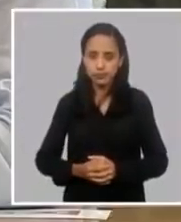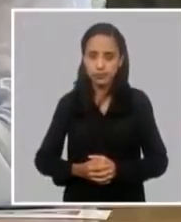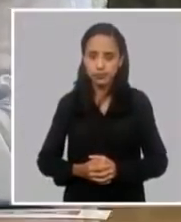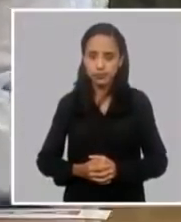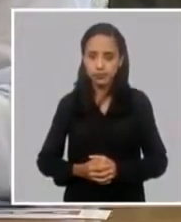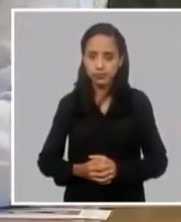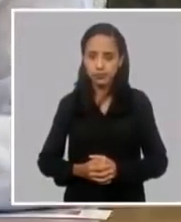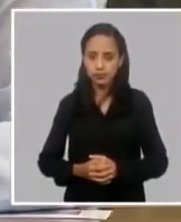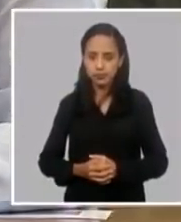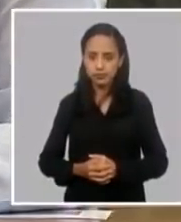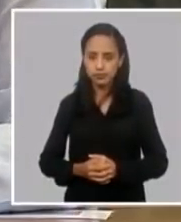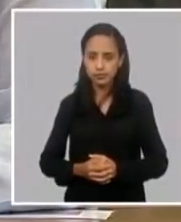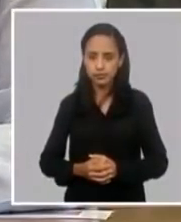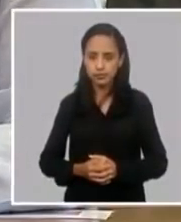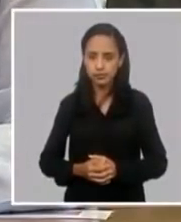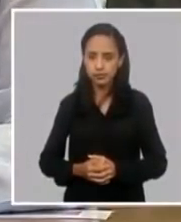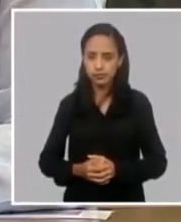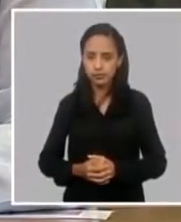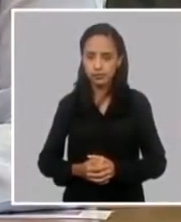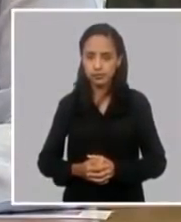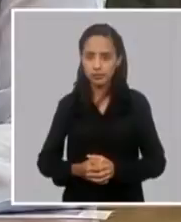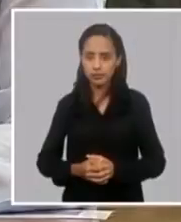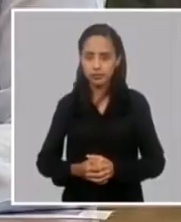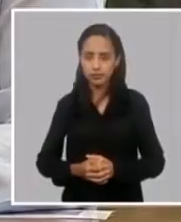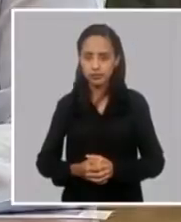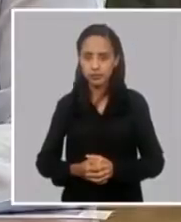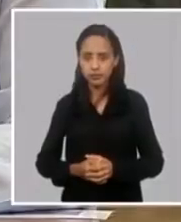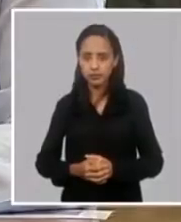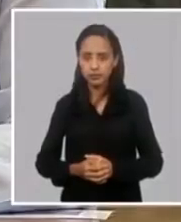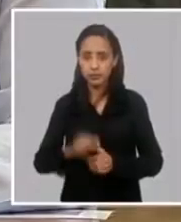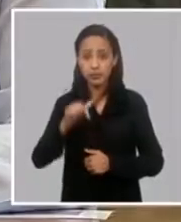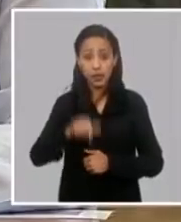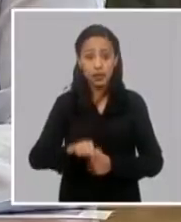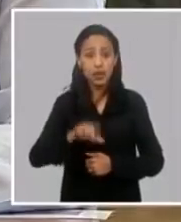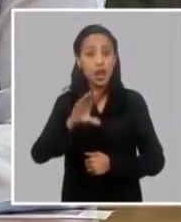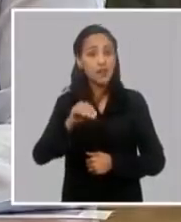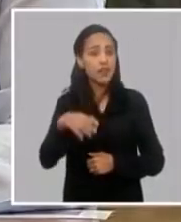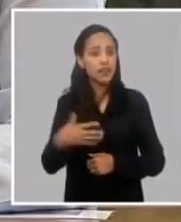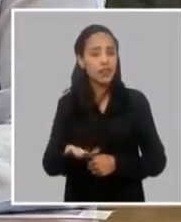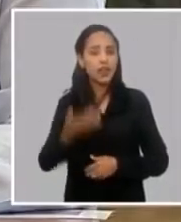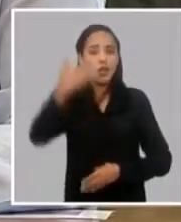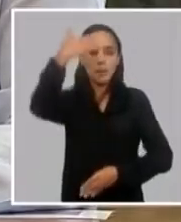Y aquí hay que hablar entonces del bloqueo y las medidas.